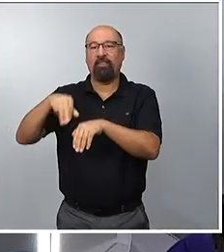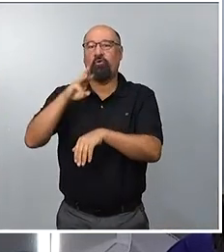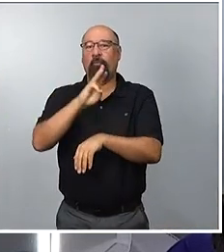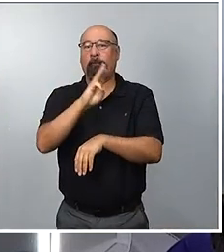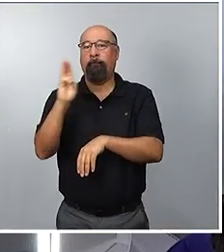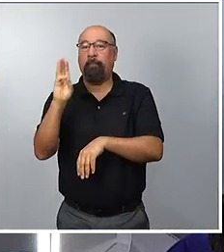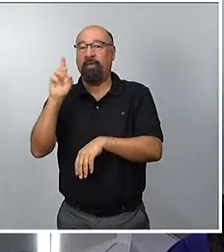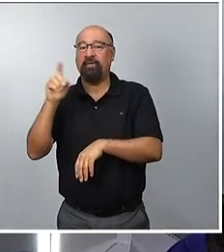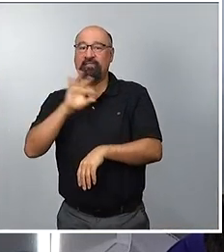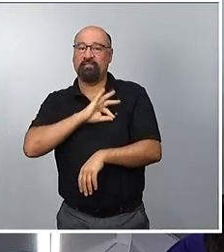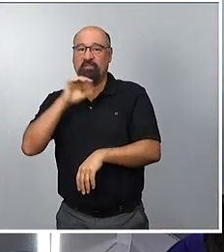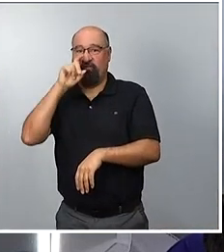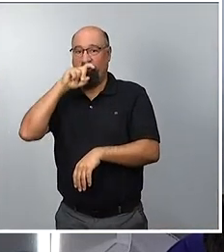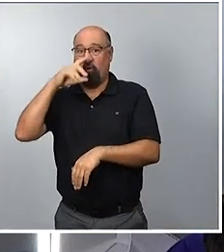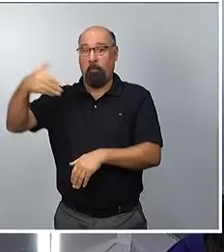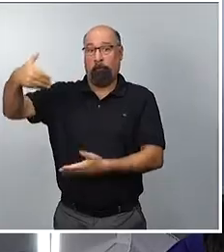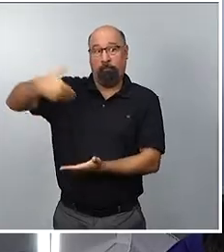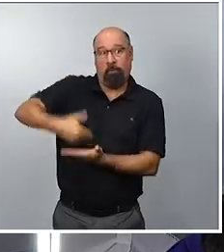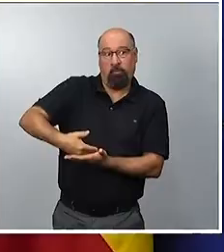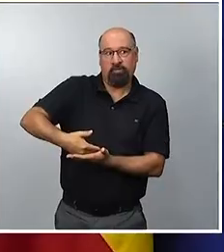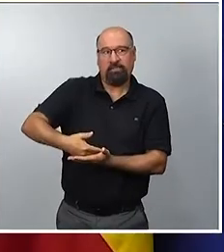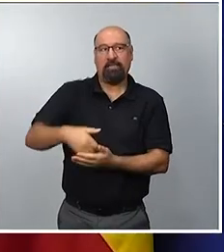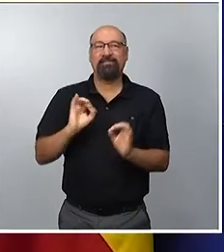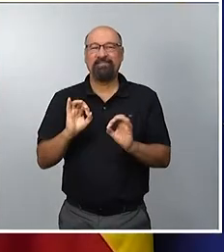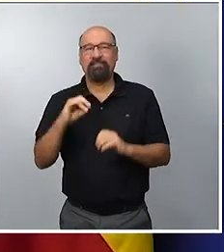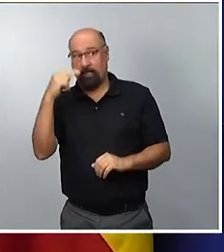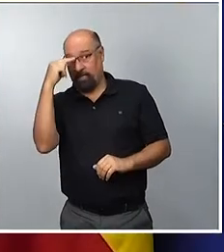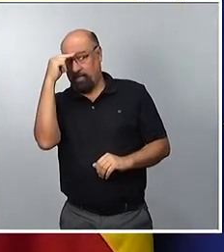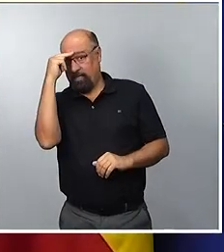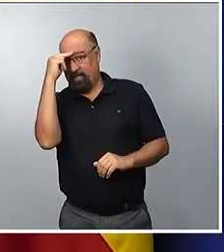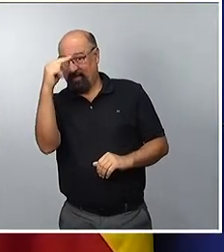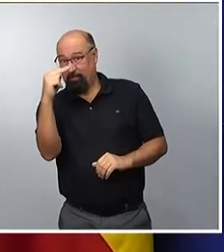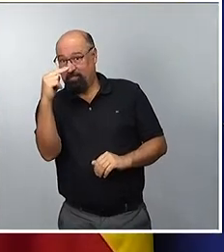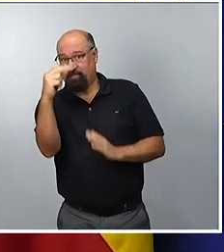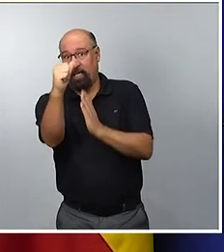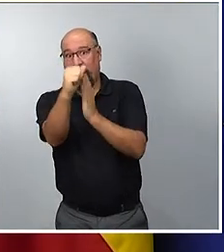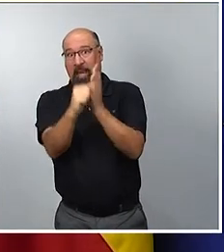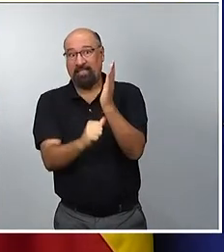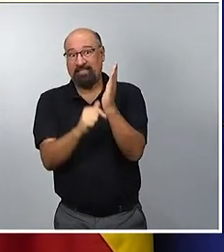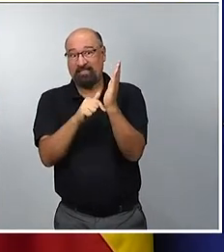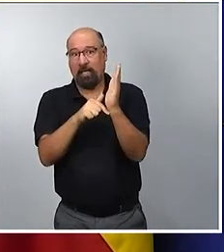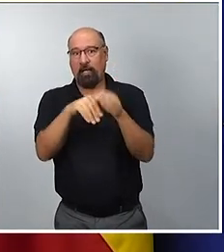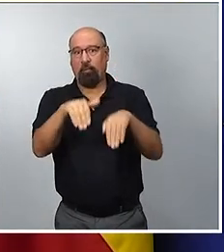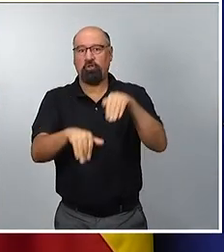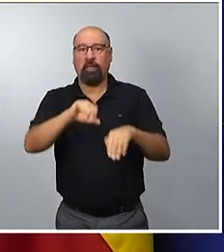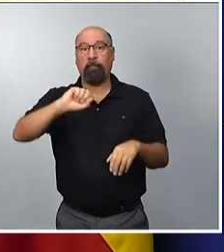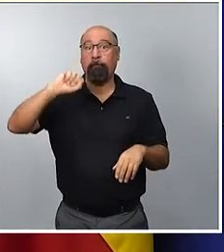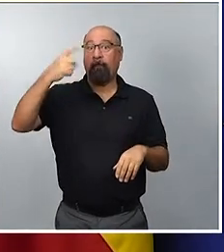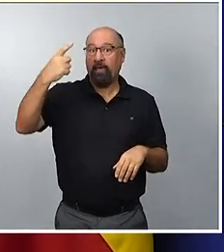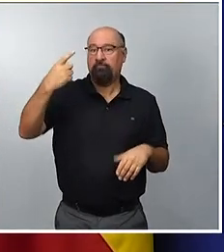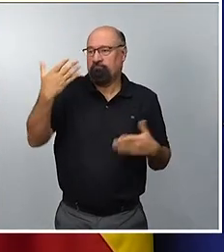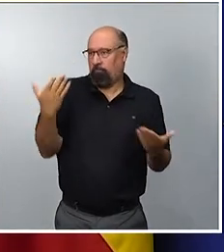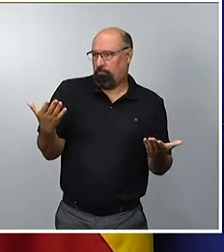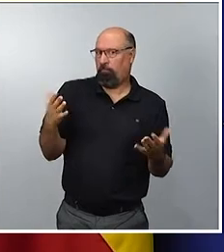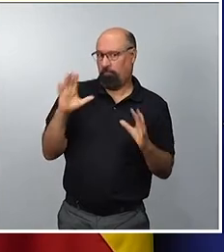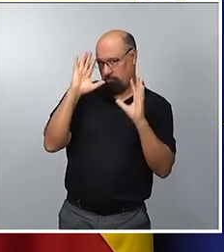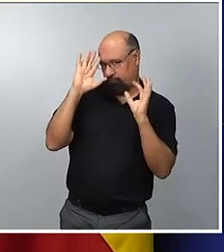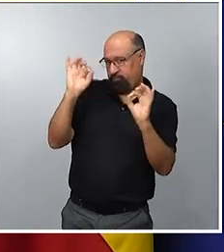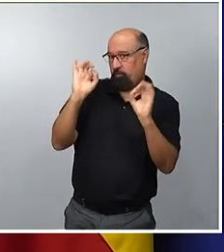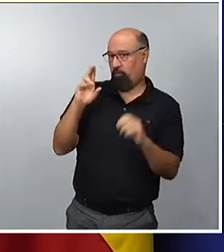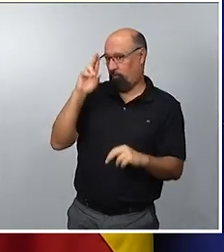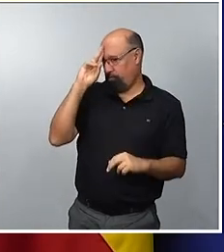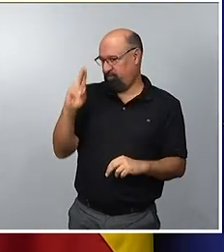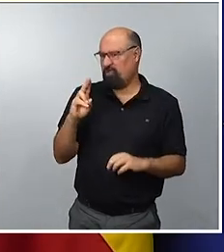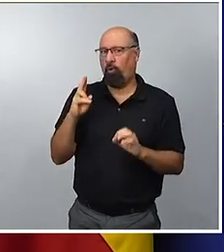señor Feijó, acerca del respeto a la lista más votada, pues, por supuesto, respeto a la lista más votada siempre.